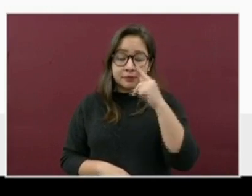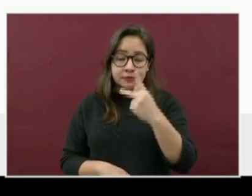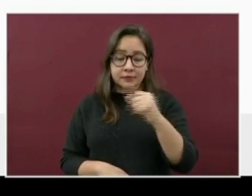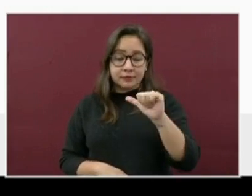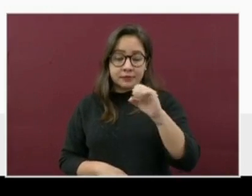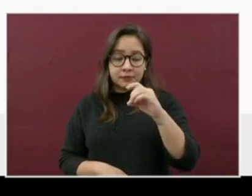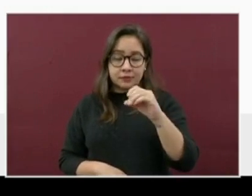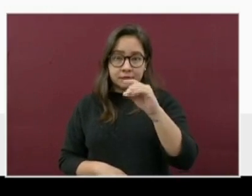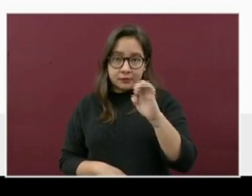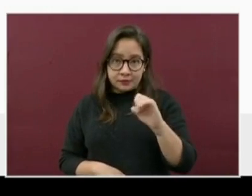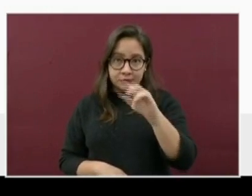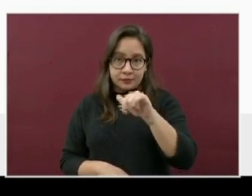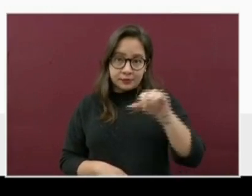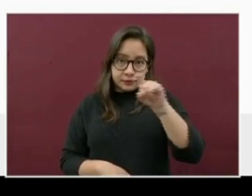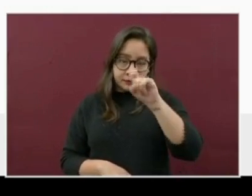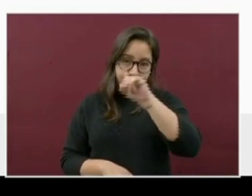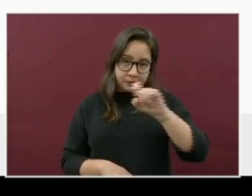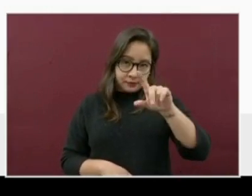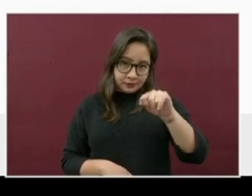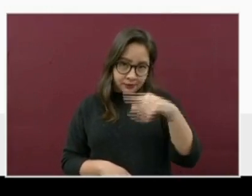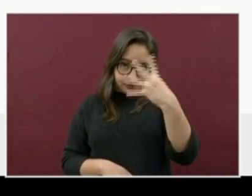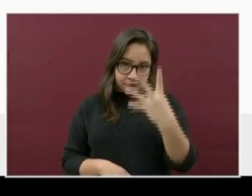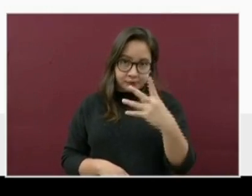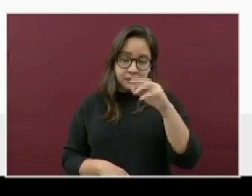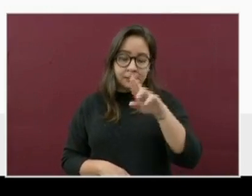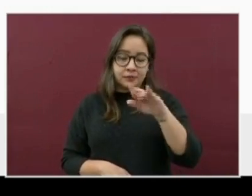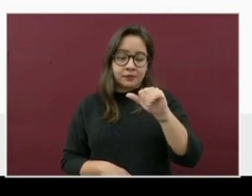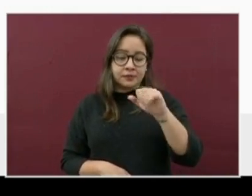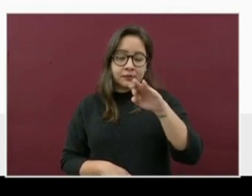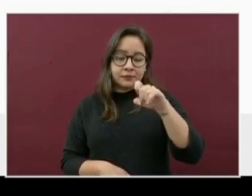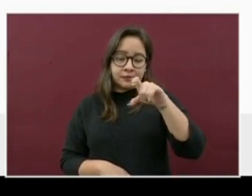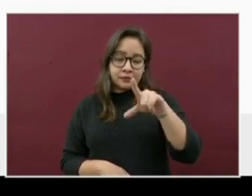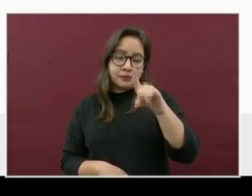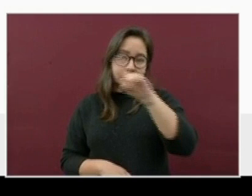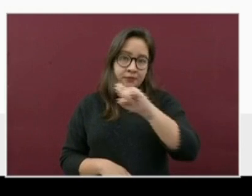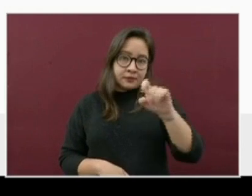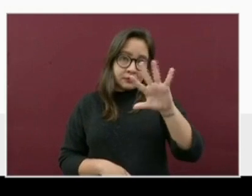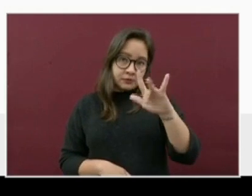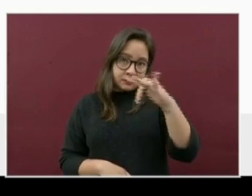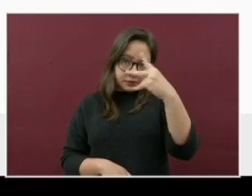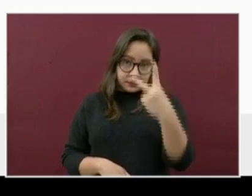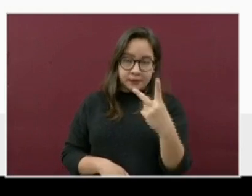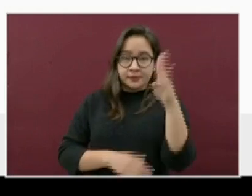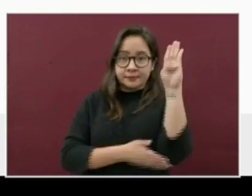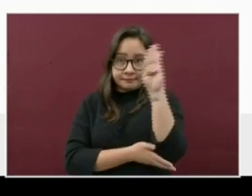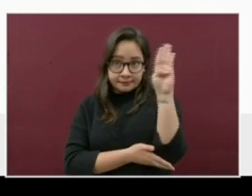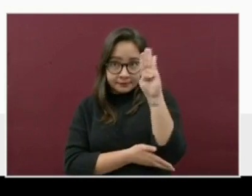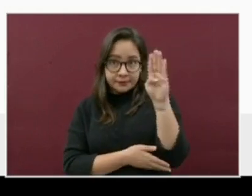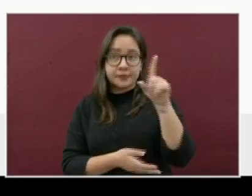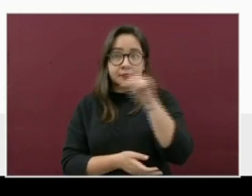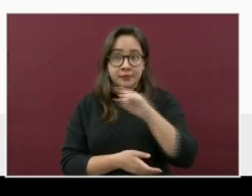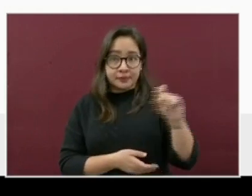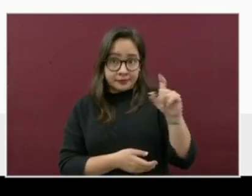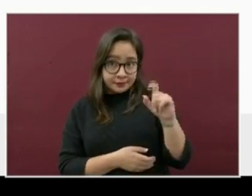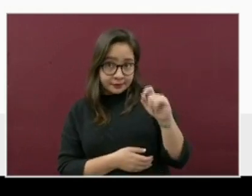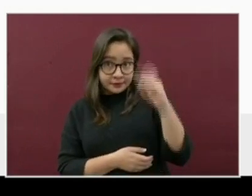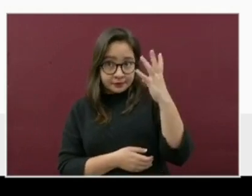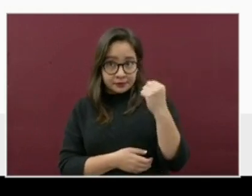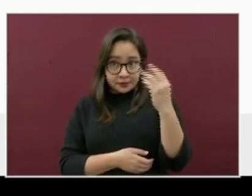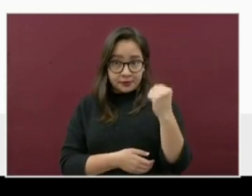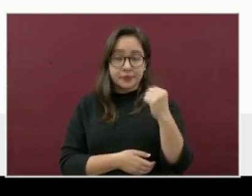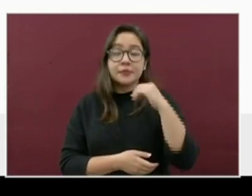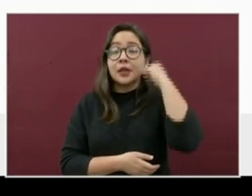174. Rafael Delgado, 152. Banderilla, con 129.